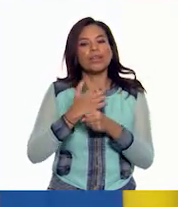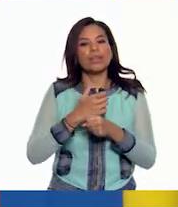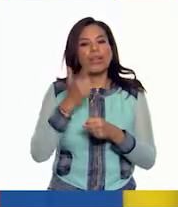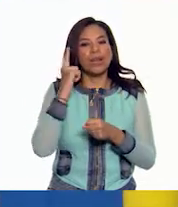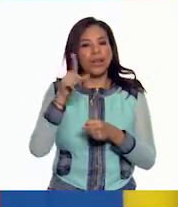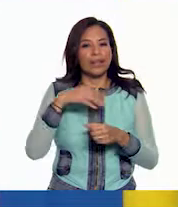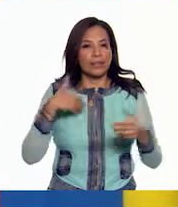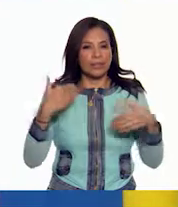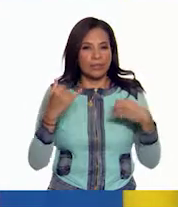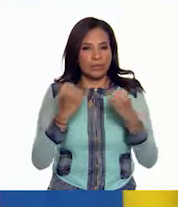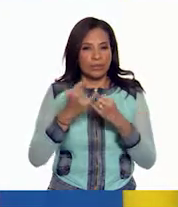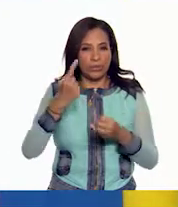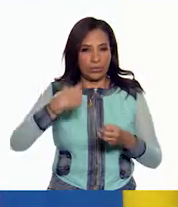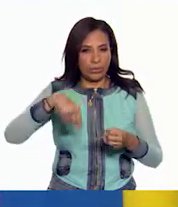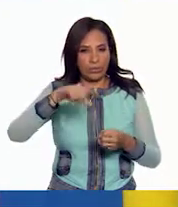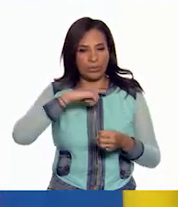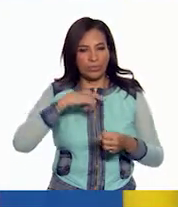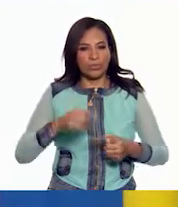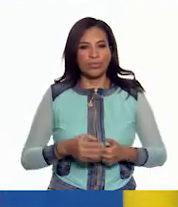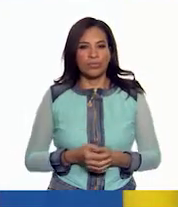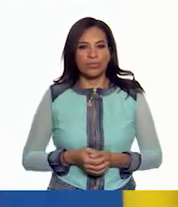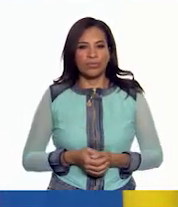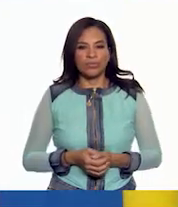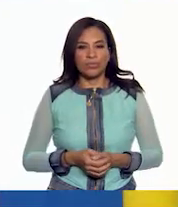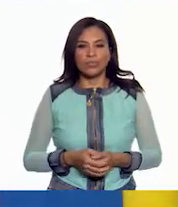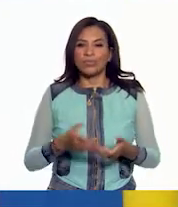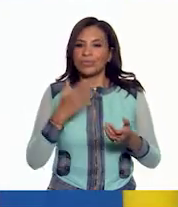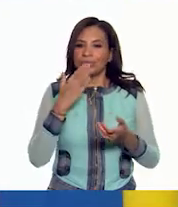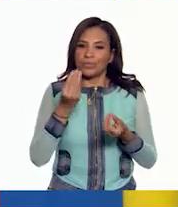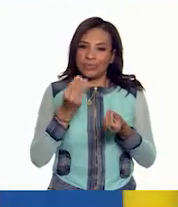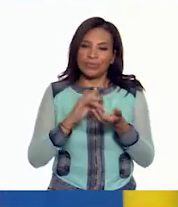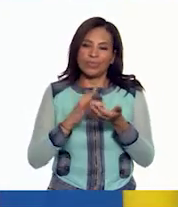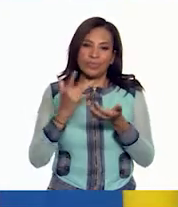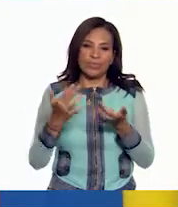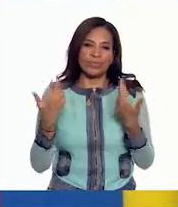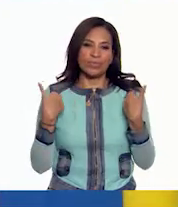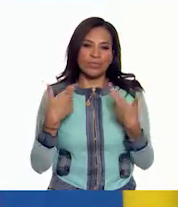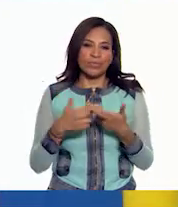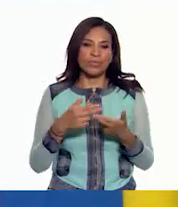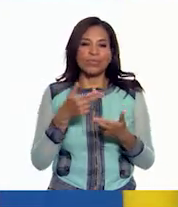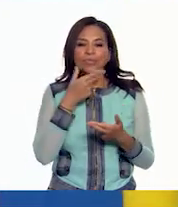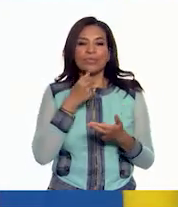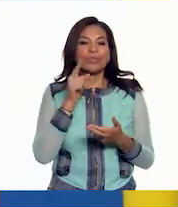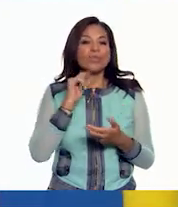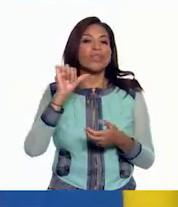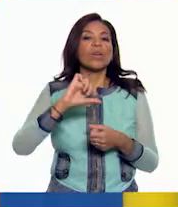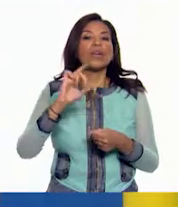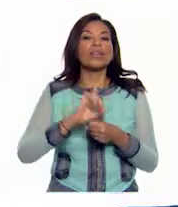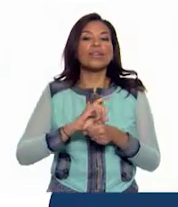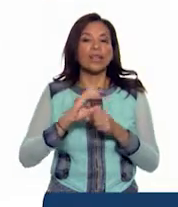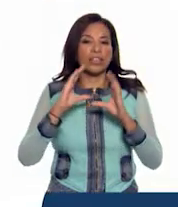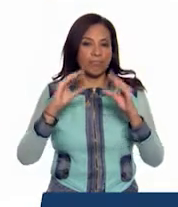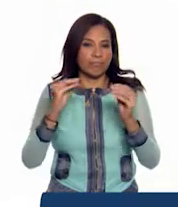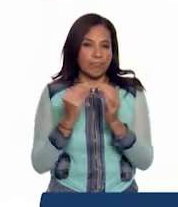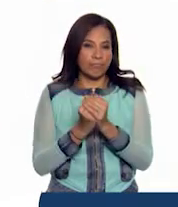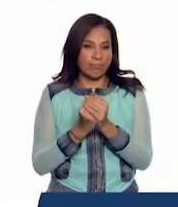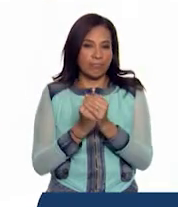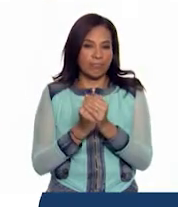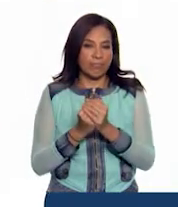espero que lo hayan disfrutado tanto como nosotras. Le damos las gracias a las maestras y maestros que el día de hoy nos dieron clases.